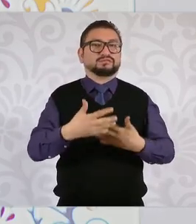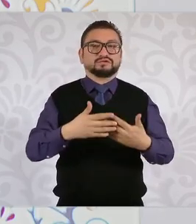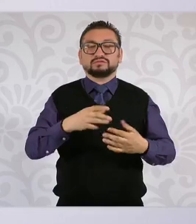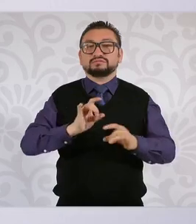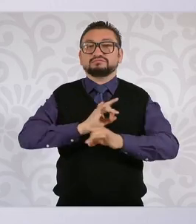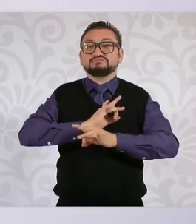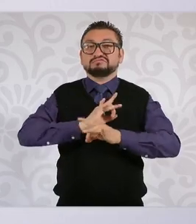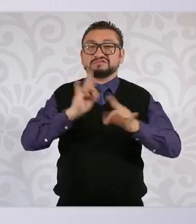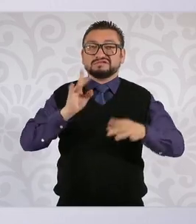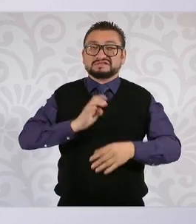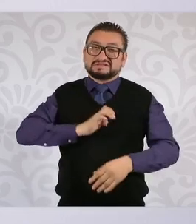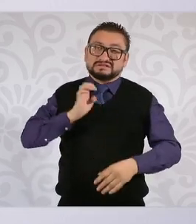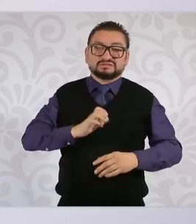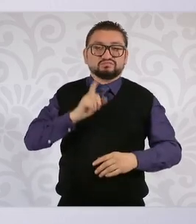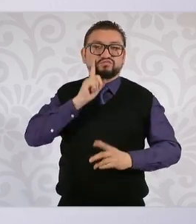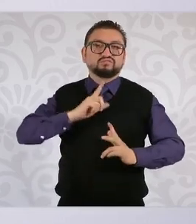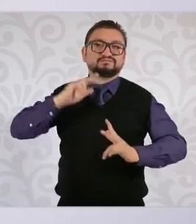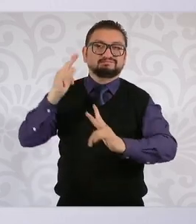feminicidio